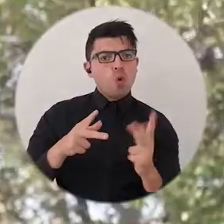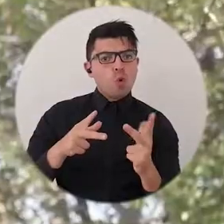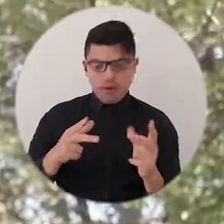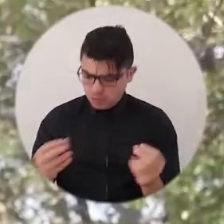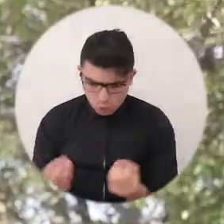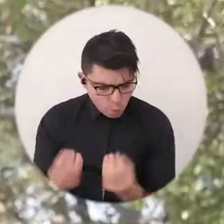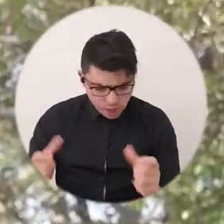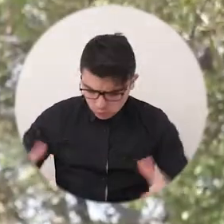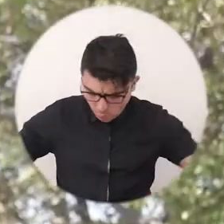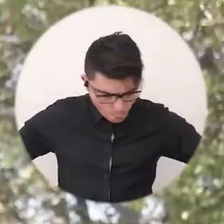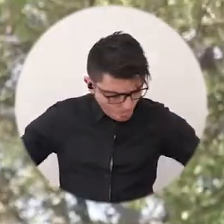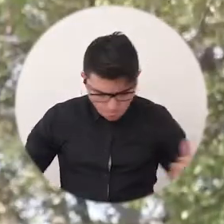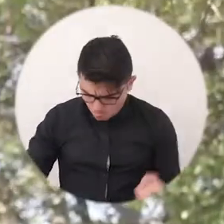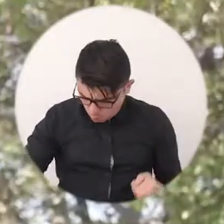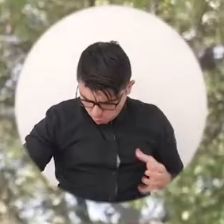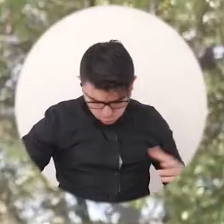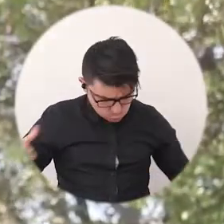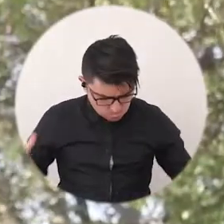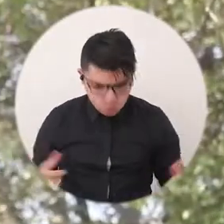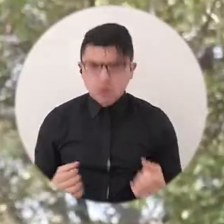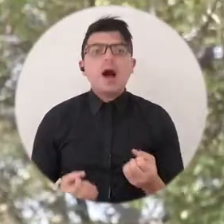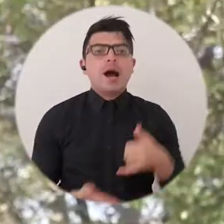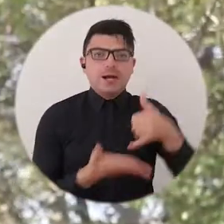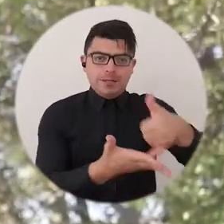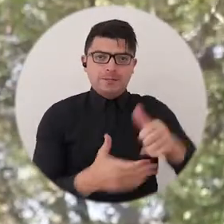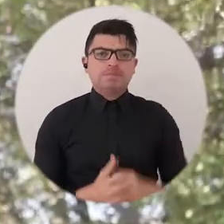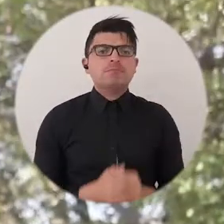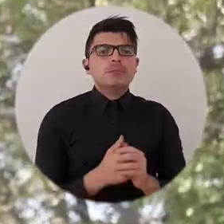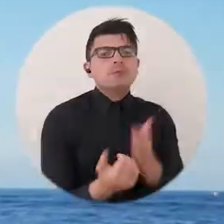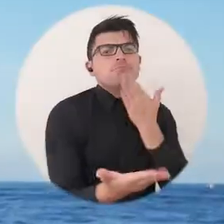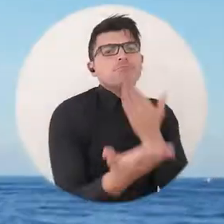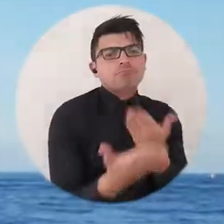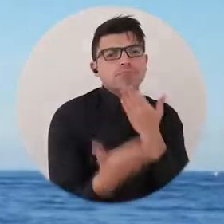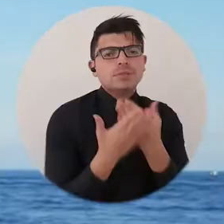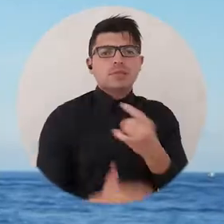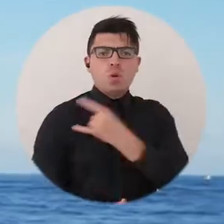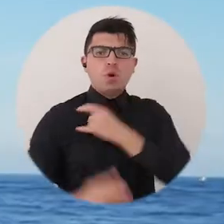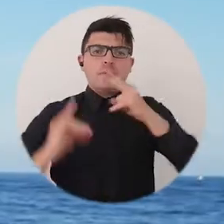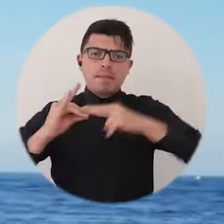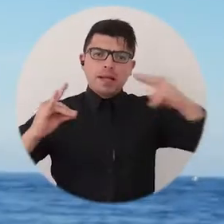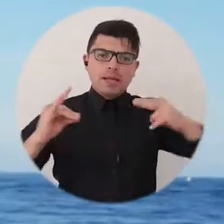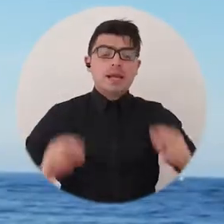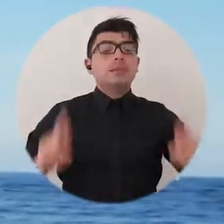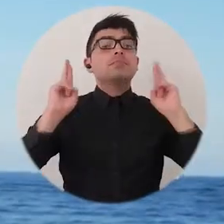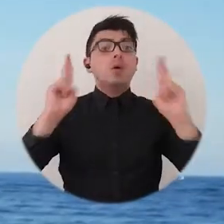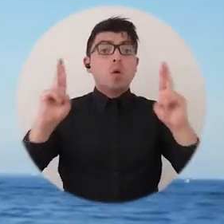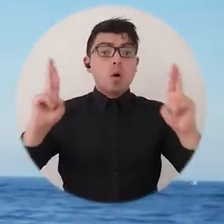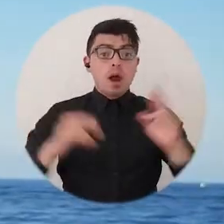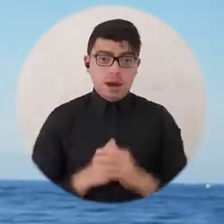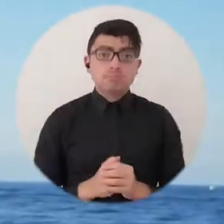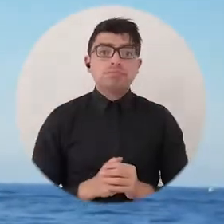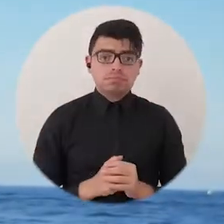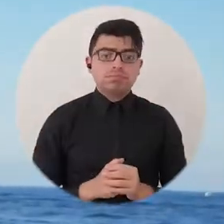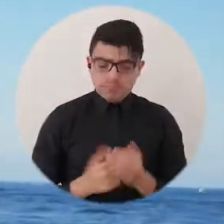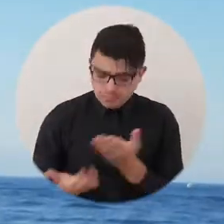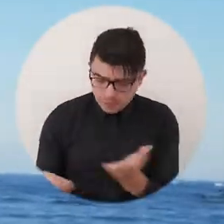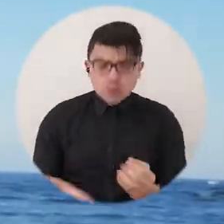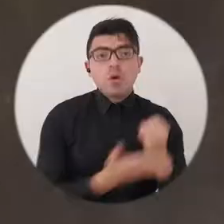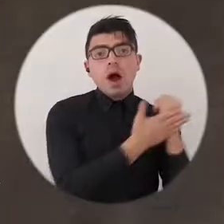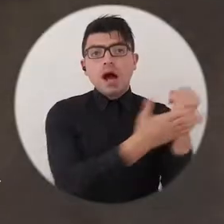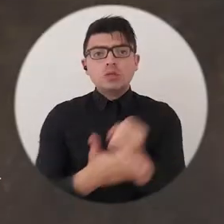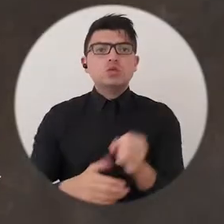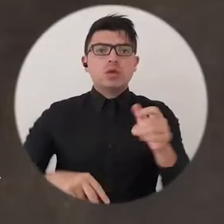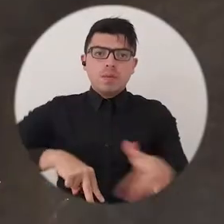Muy agradecidos con la Universidad del Magdalena y ojalá esto ayude y incentiva a las personas a que continúen con esta